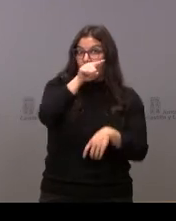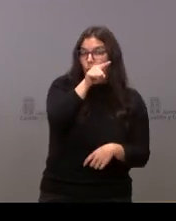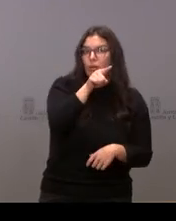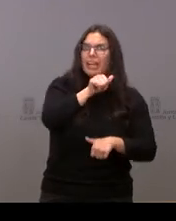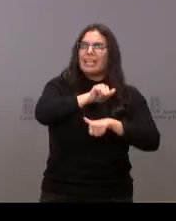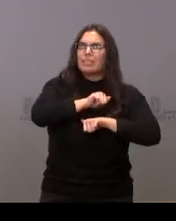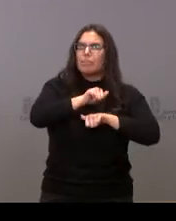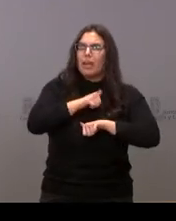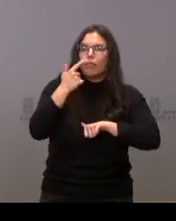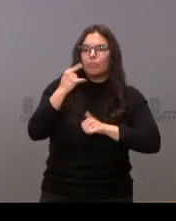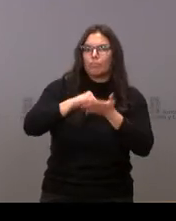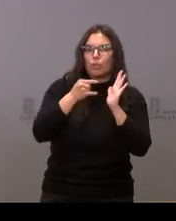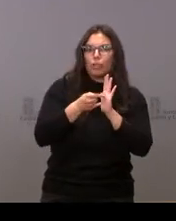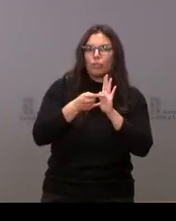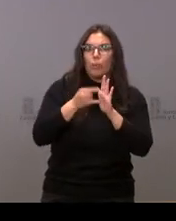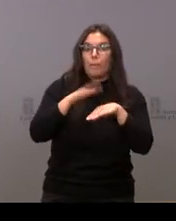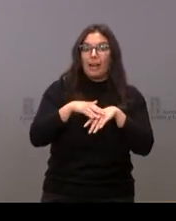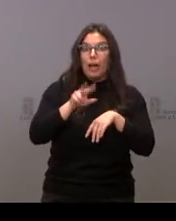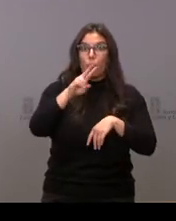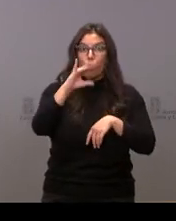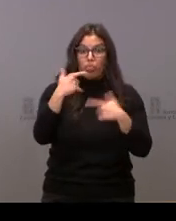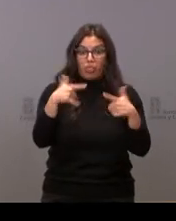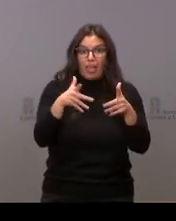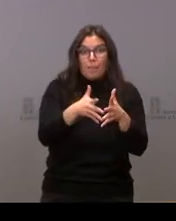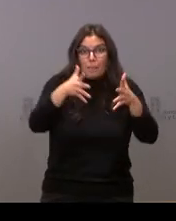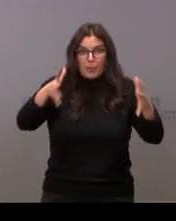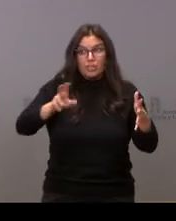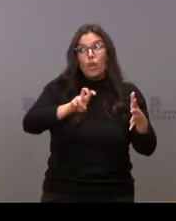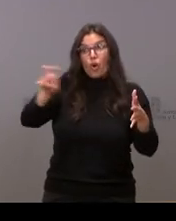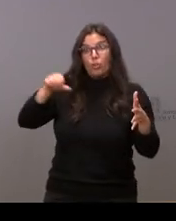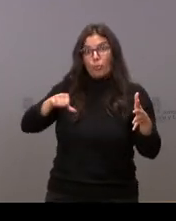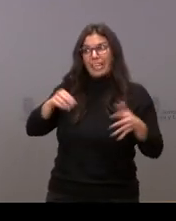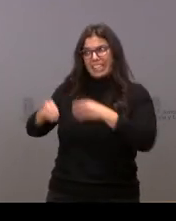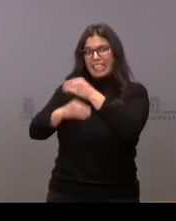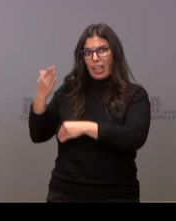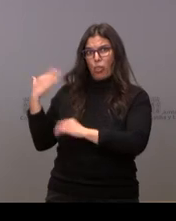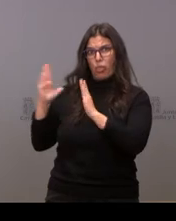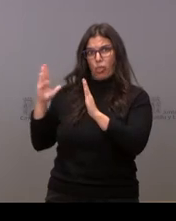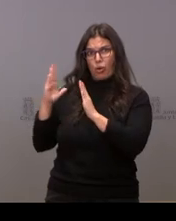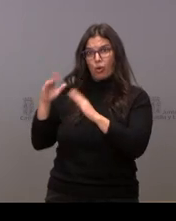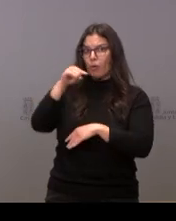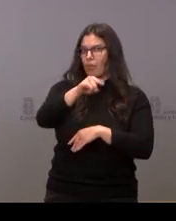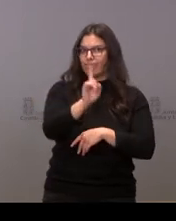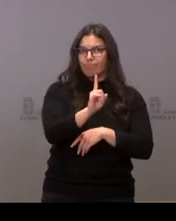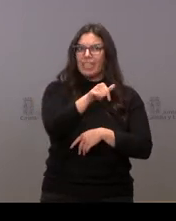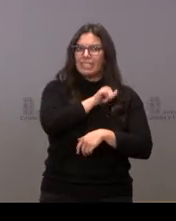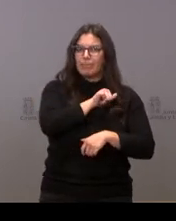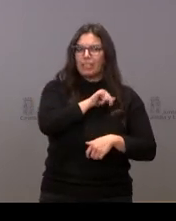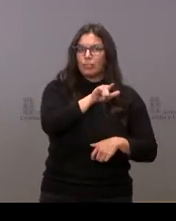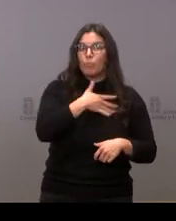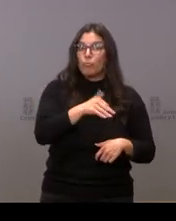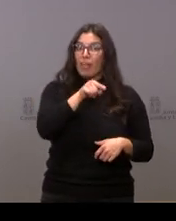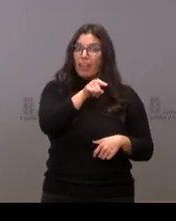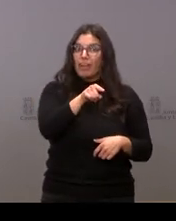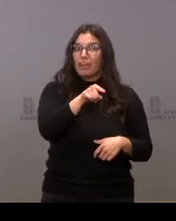un proyecto de ampliación de las UCIs que sí que se ejecutó en otros muchos centros hospitalarios, que por lo tanto podría hacer que fuera más